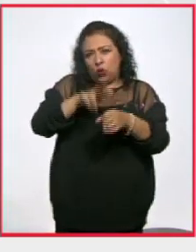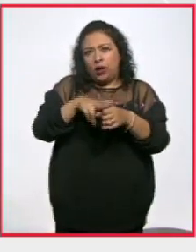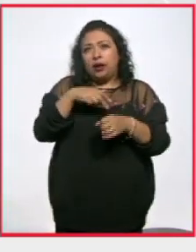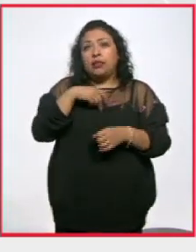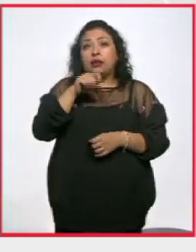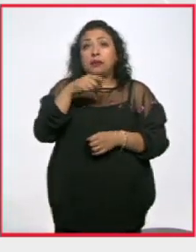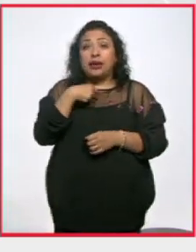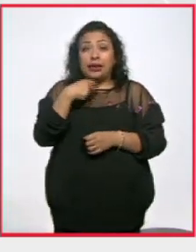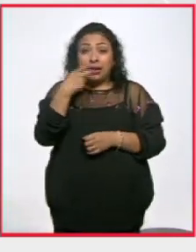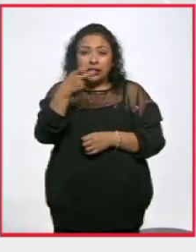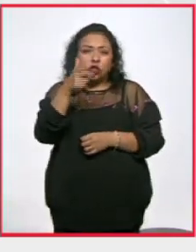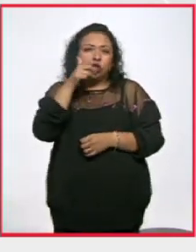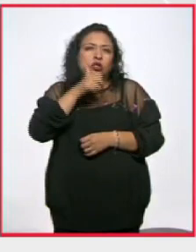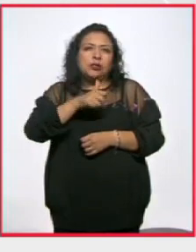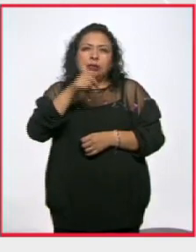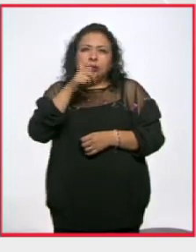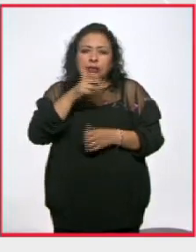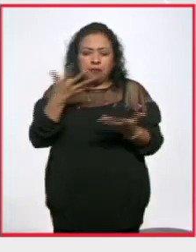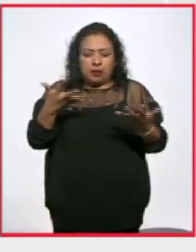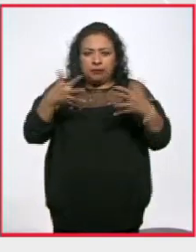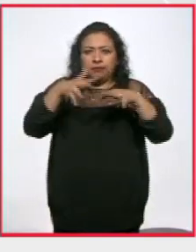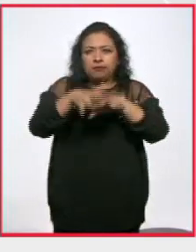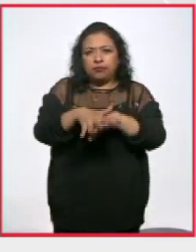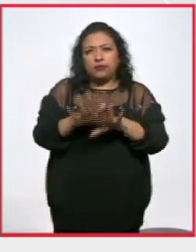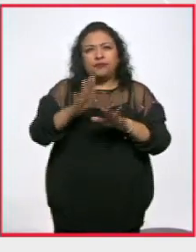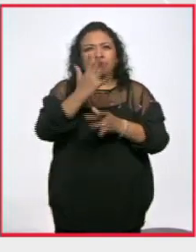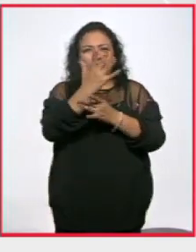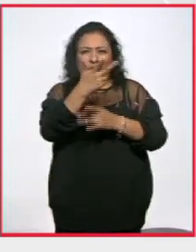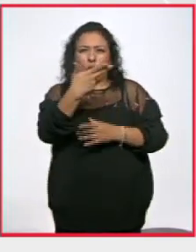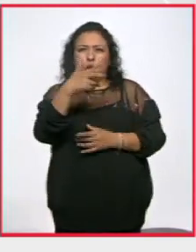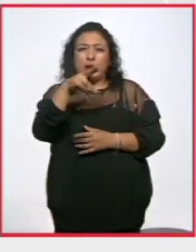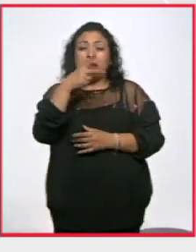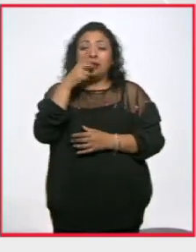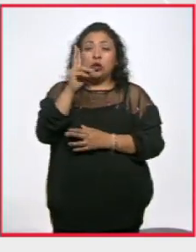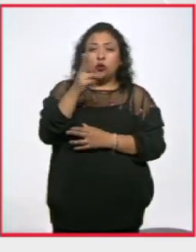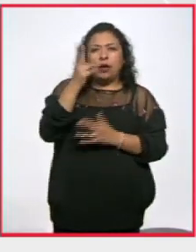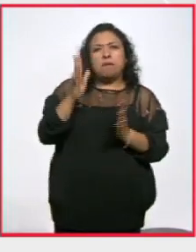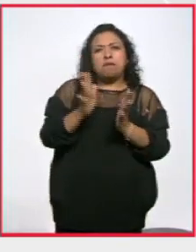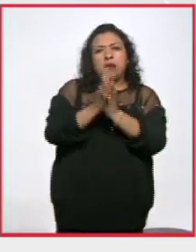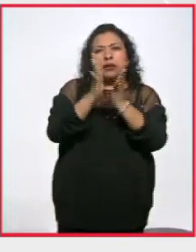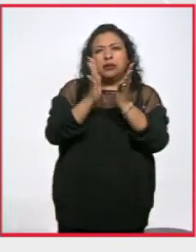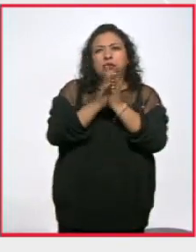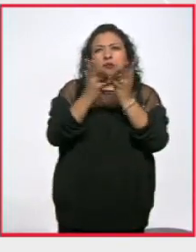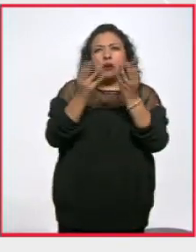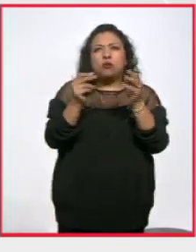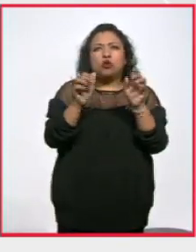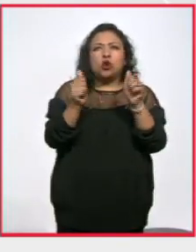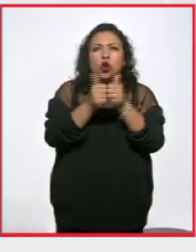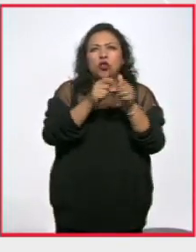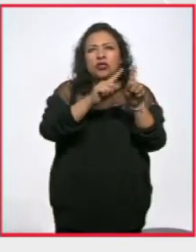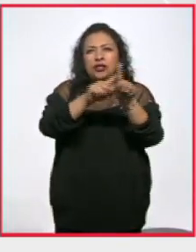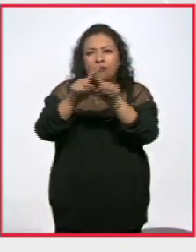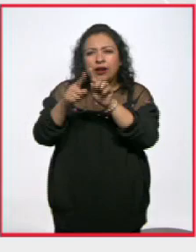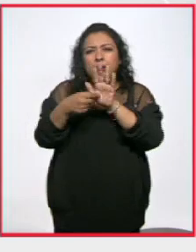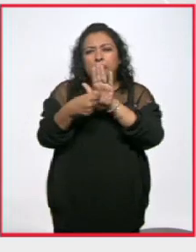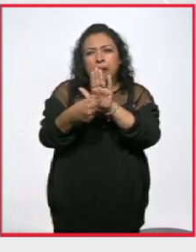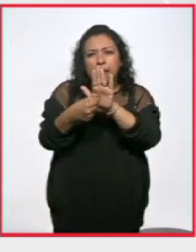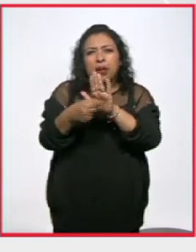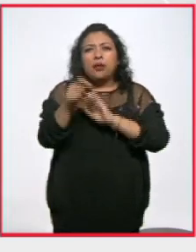Y esto siempre va entrelazado, decía Duamansi, la UNAM ha colaborado mucho con diversas muestras,